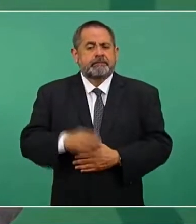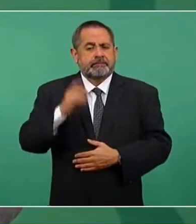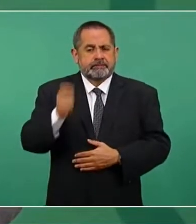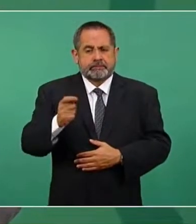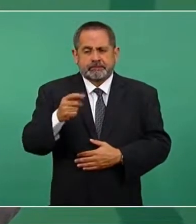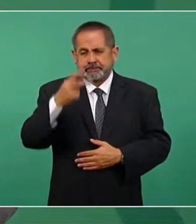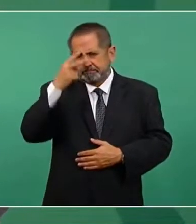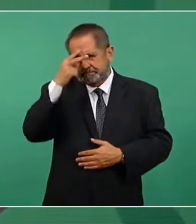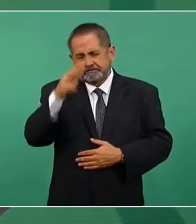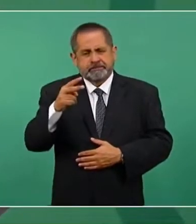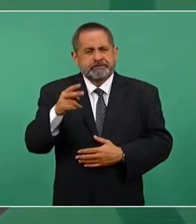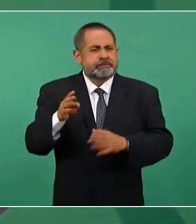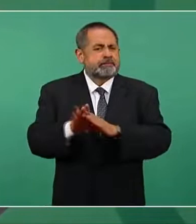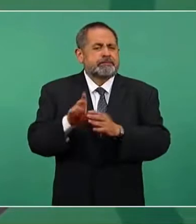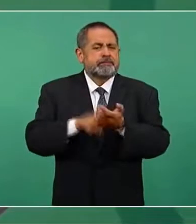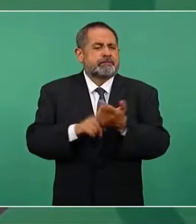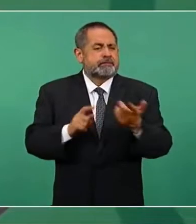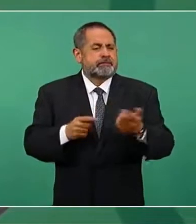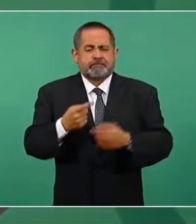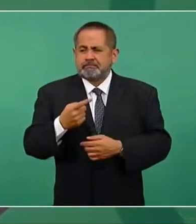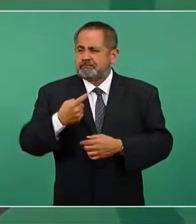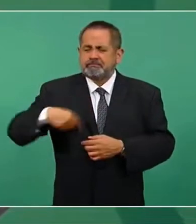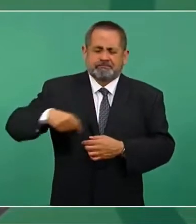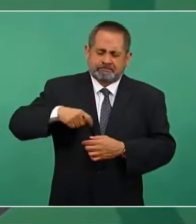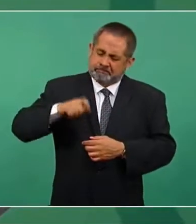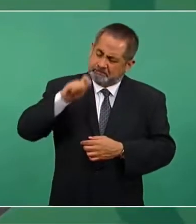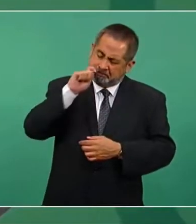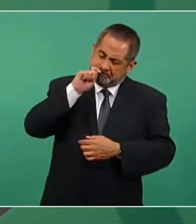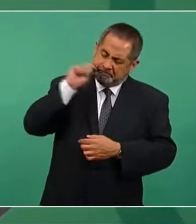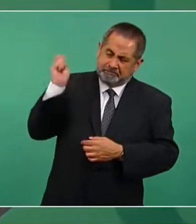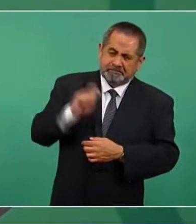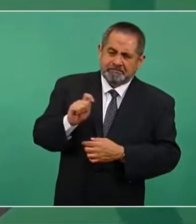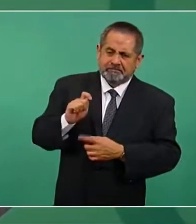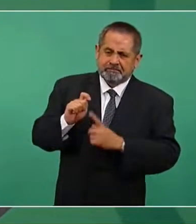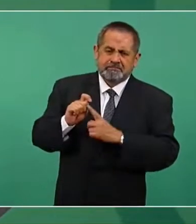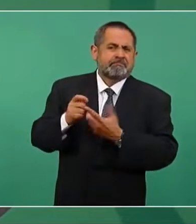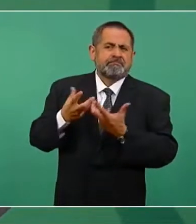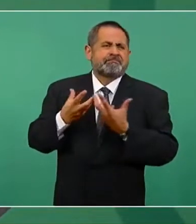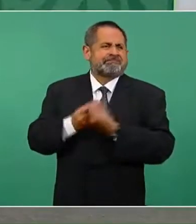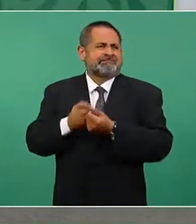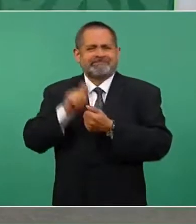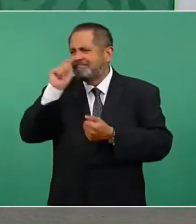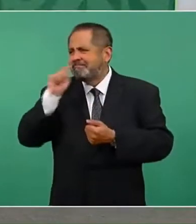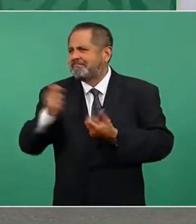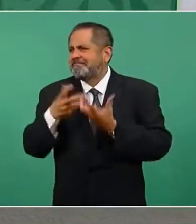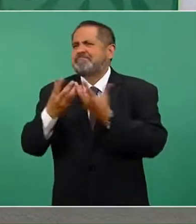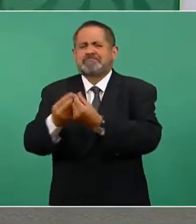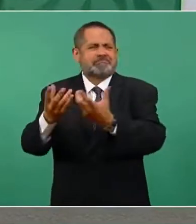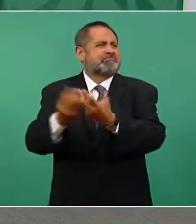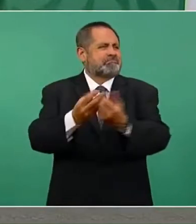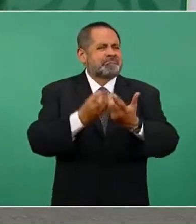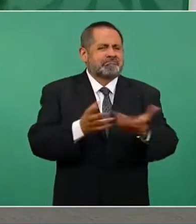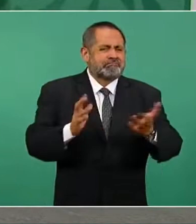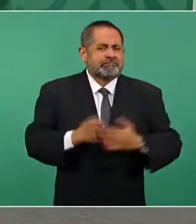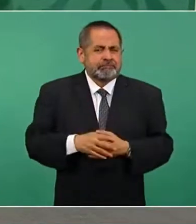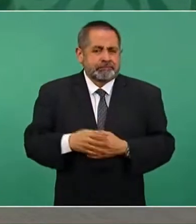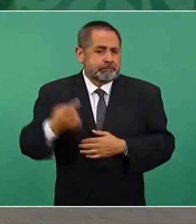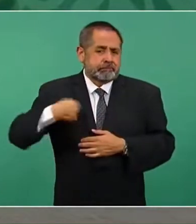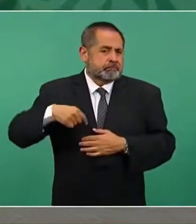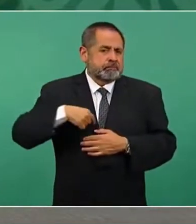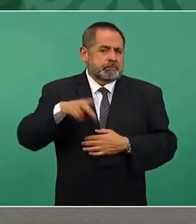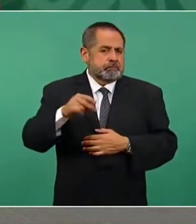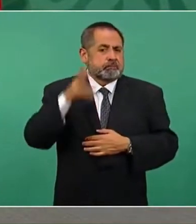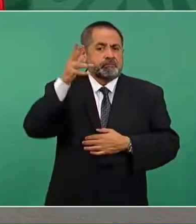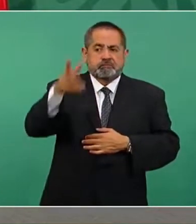sinónimo de amistad, no vamos nosotros a confrontarnos